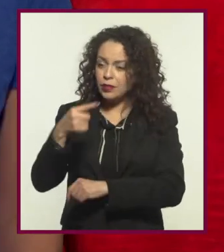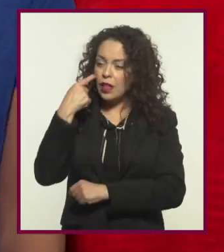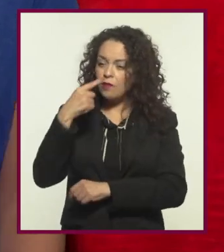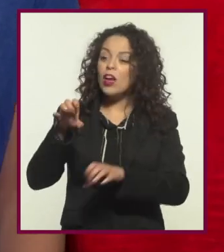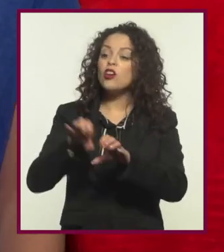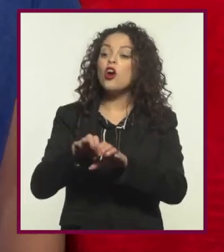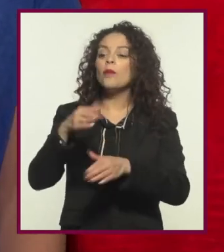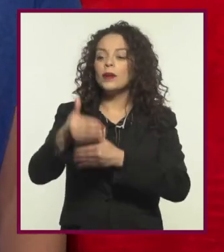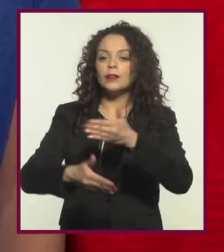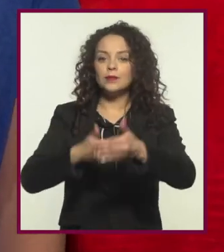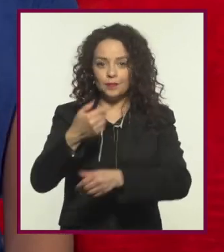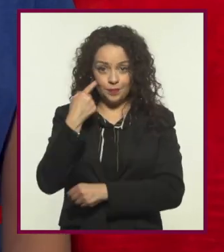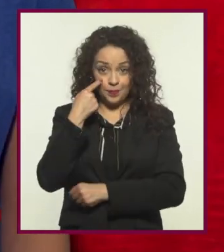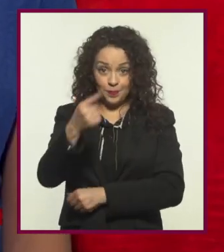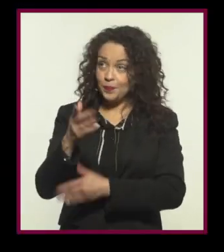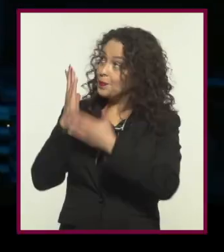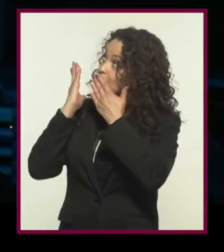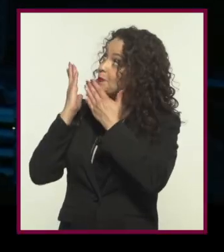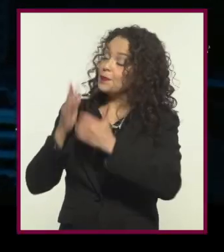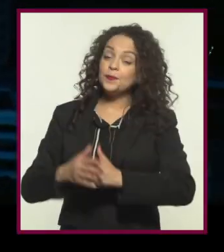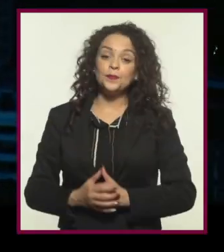Aquí les dejamos solo el avance.